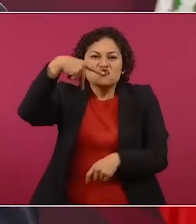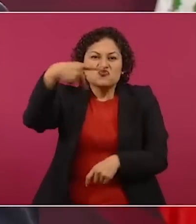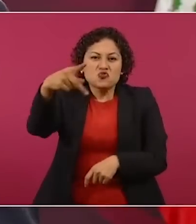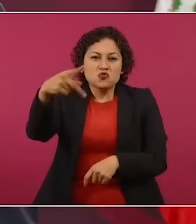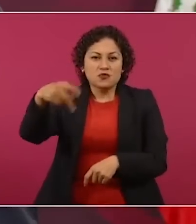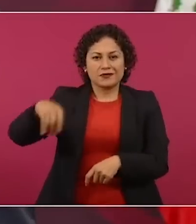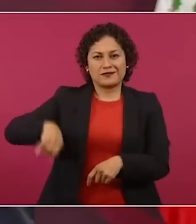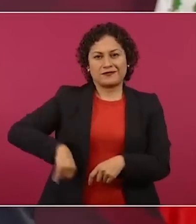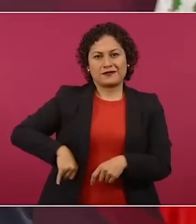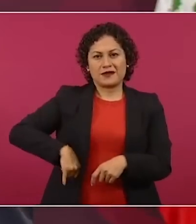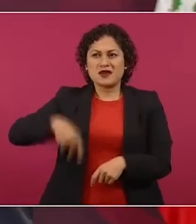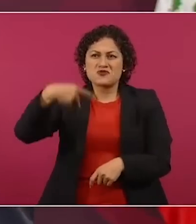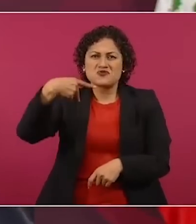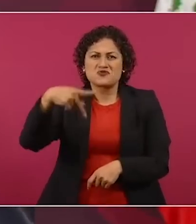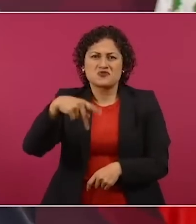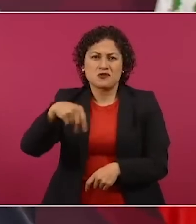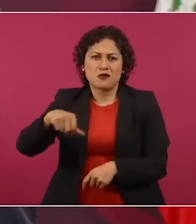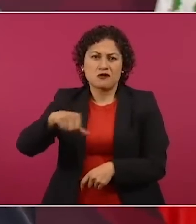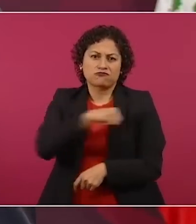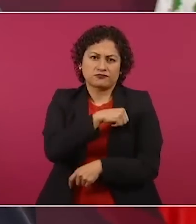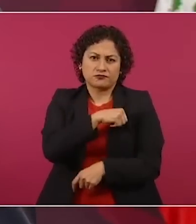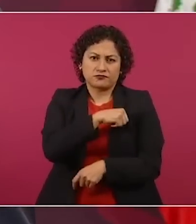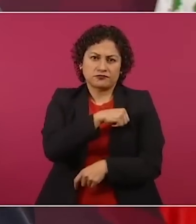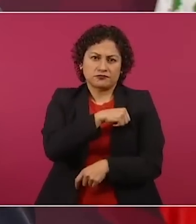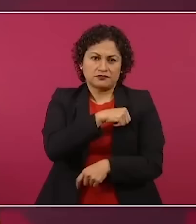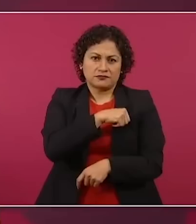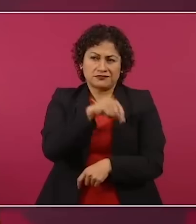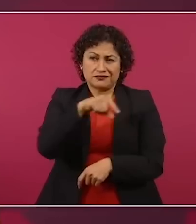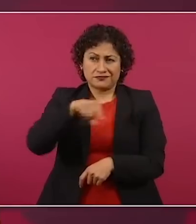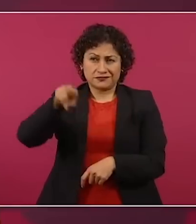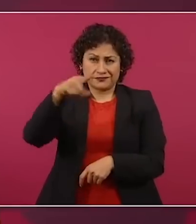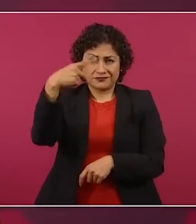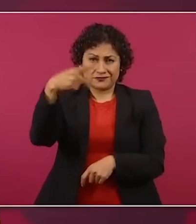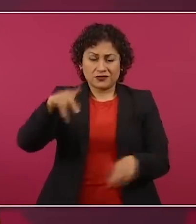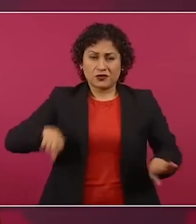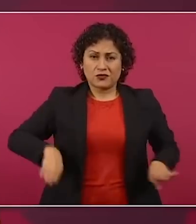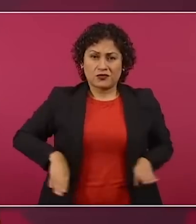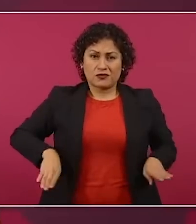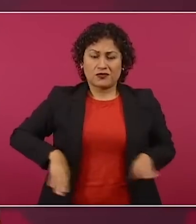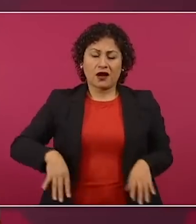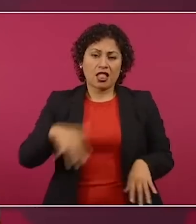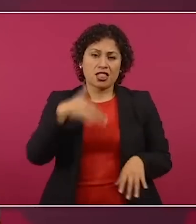muy egoístas, soberbios, corruptos.